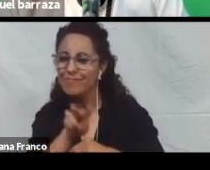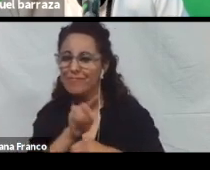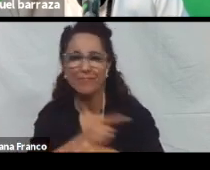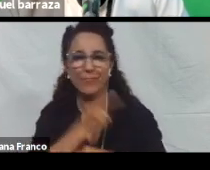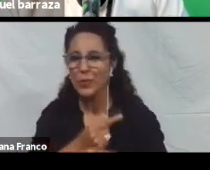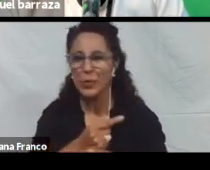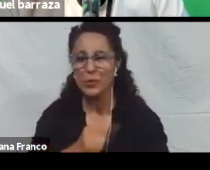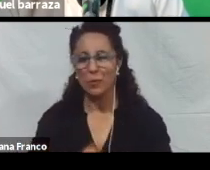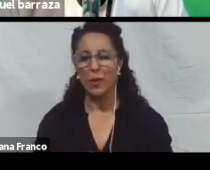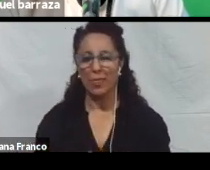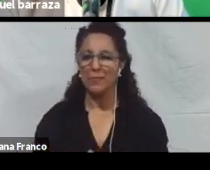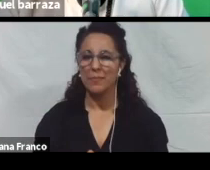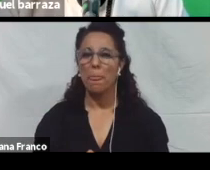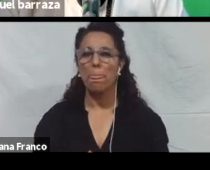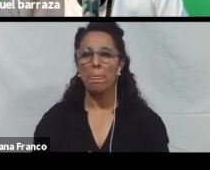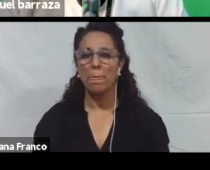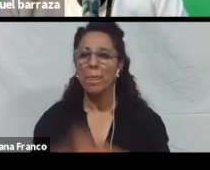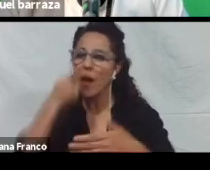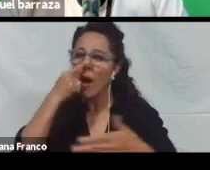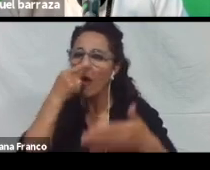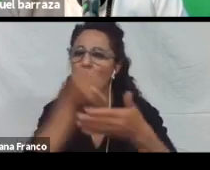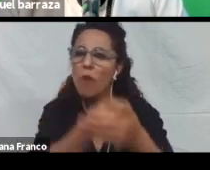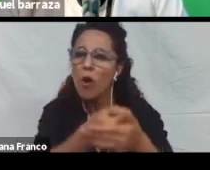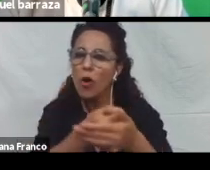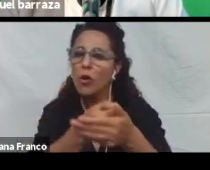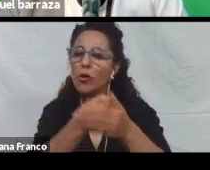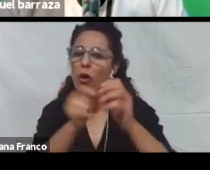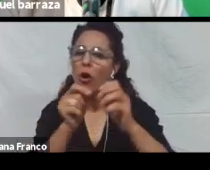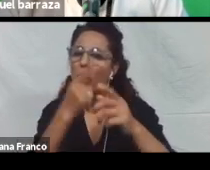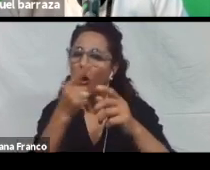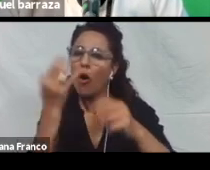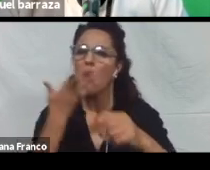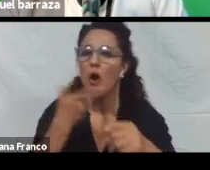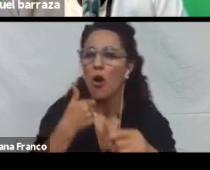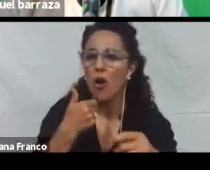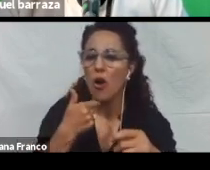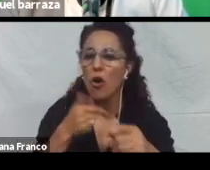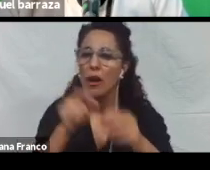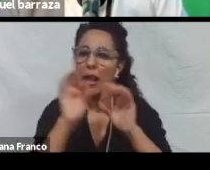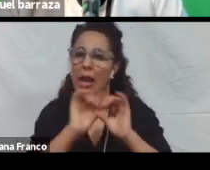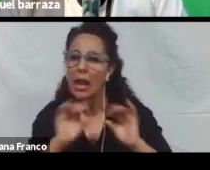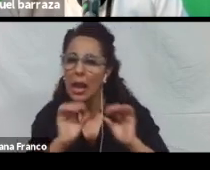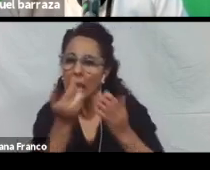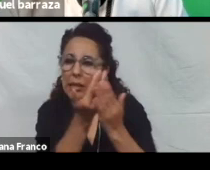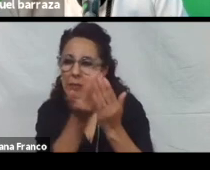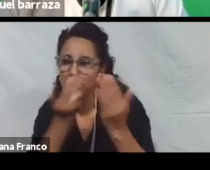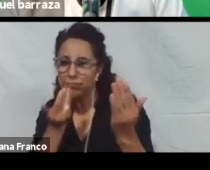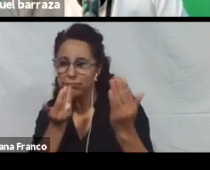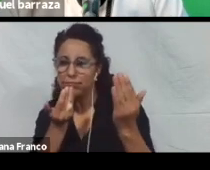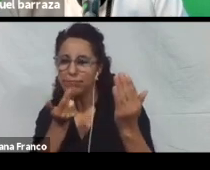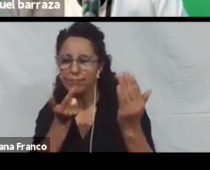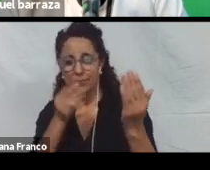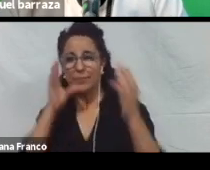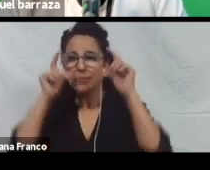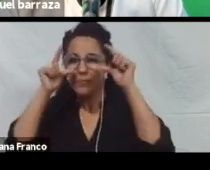Cuando. El fondo. Y las letras. Tienen poco contraste. Una persona. De baja visión. Una persona. Que no